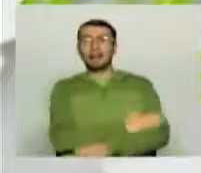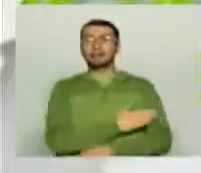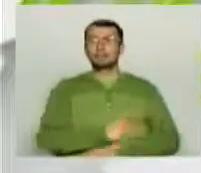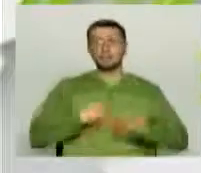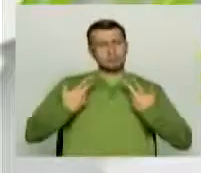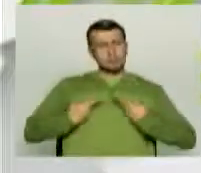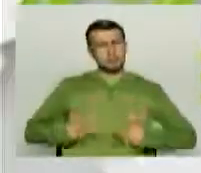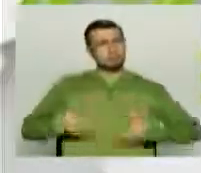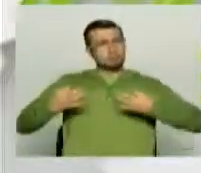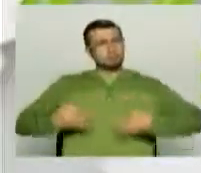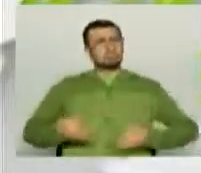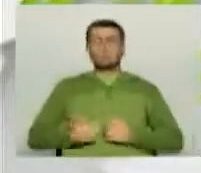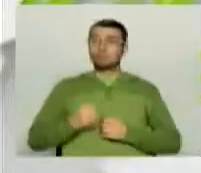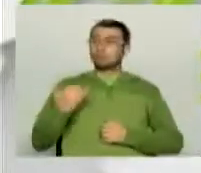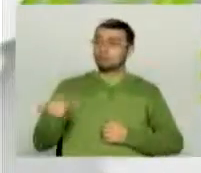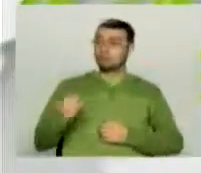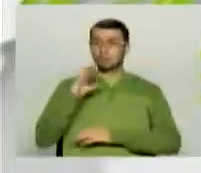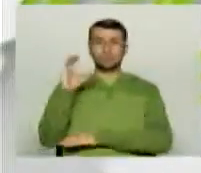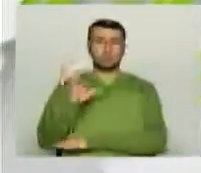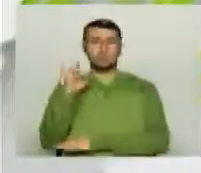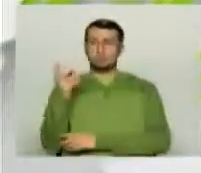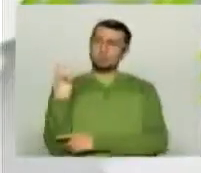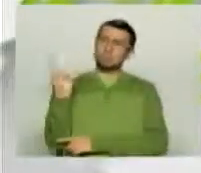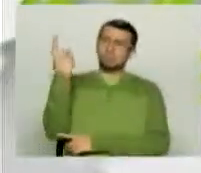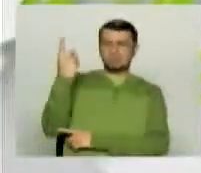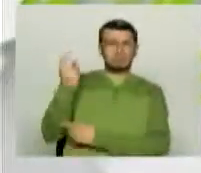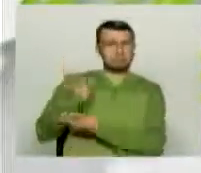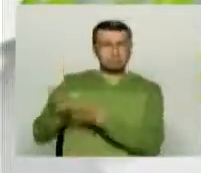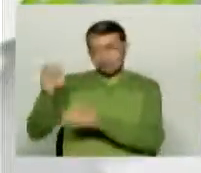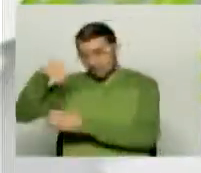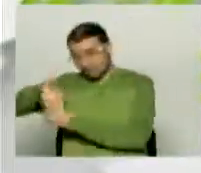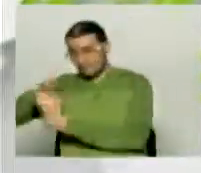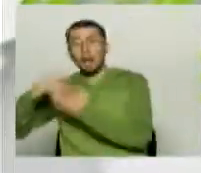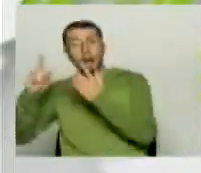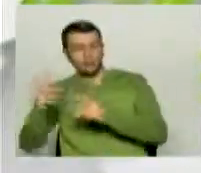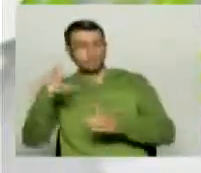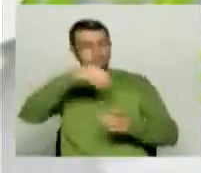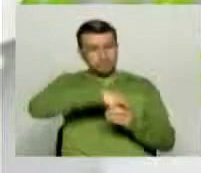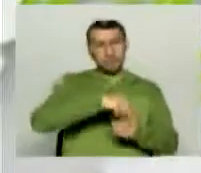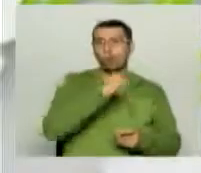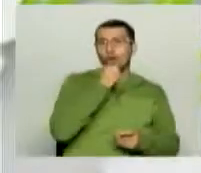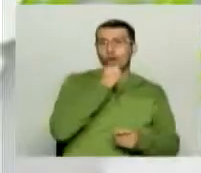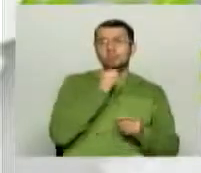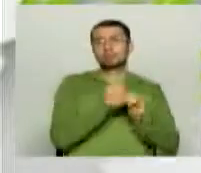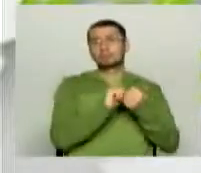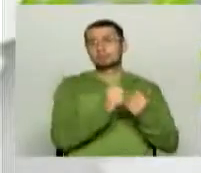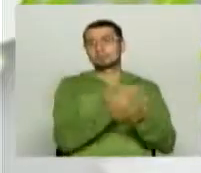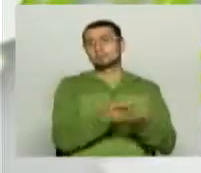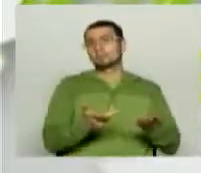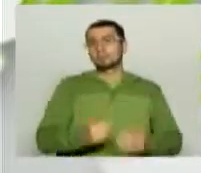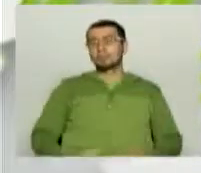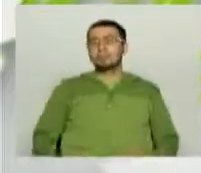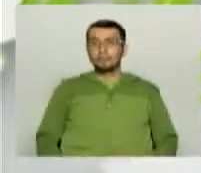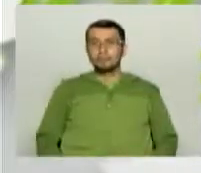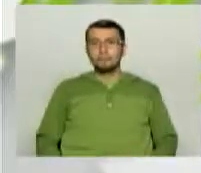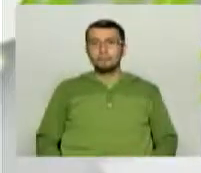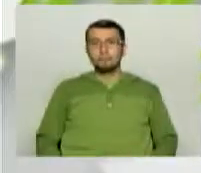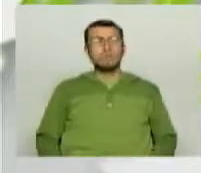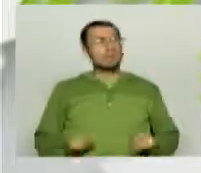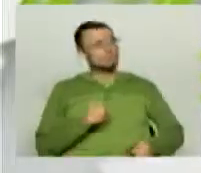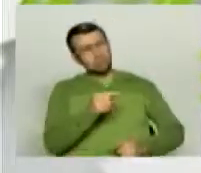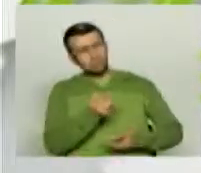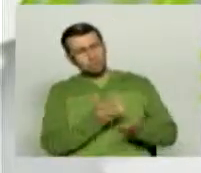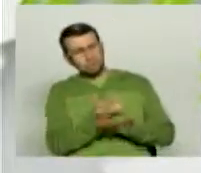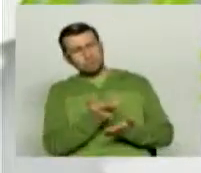general, por el ámbito económico político, ahorita incursionan en la parte deportiva con lujo del país. Bueno, también, ¿qué recomendaciones